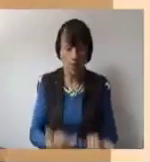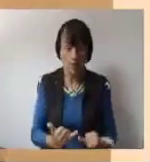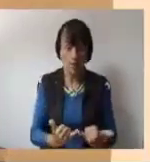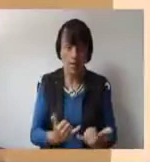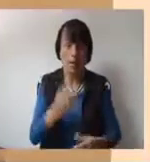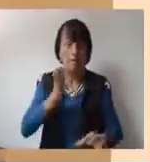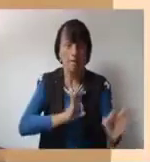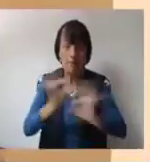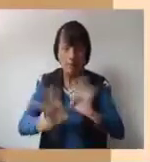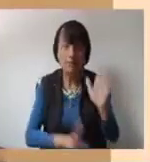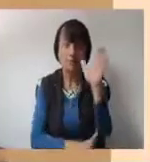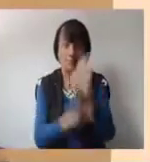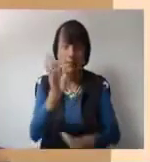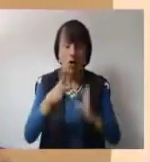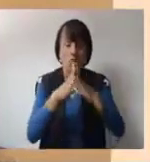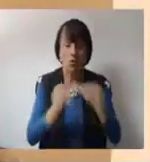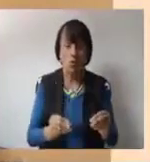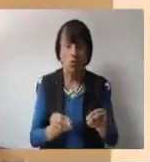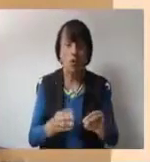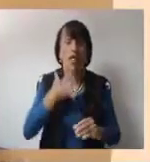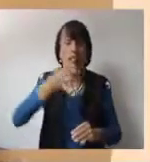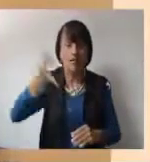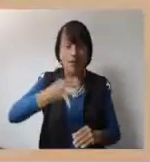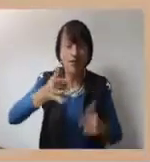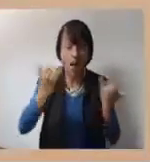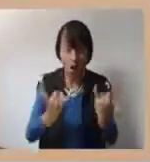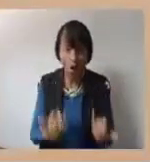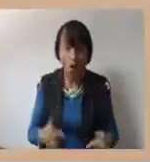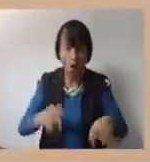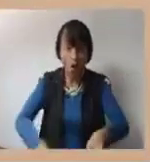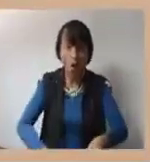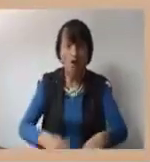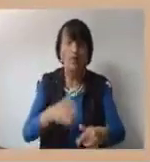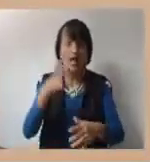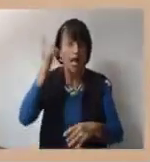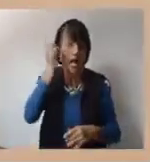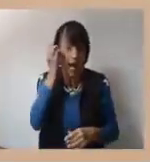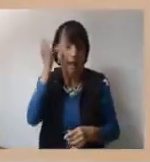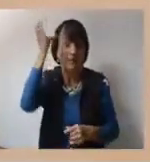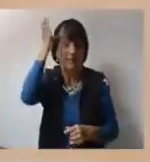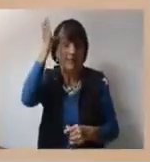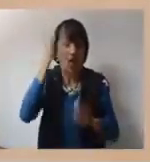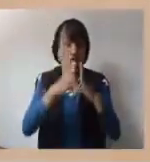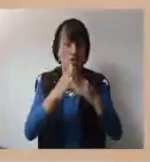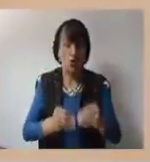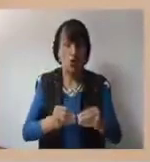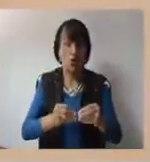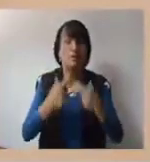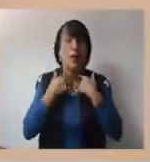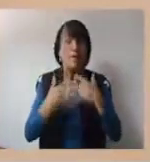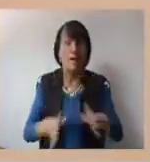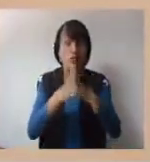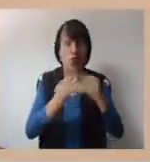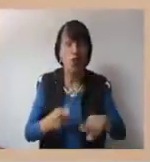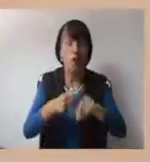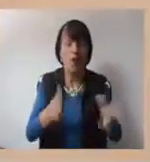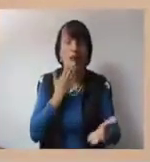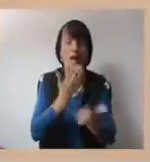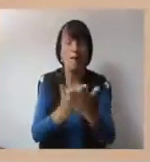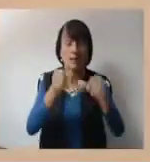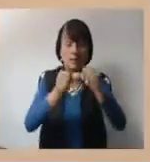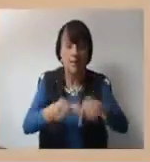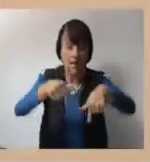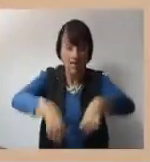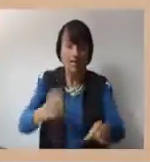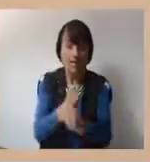están en esa opción. Por eso nosotros apostamos a ello. De verdad, en este momento en el que la fuga del talento es tan notoria, pues les